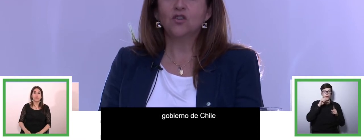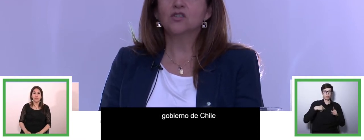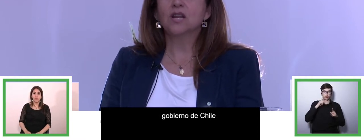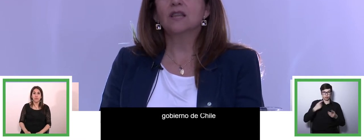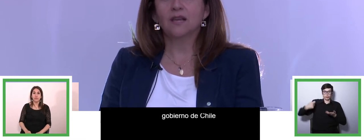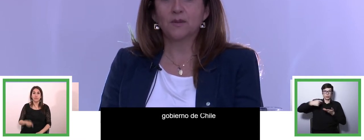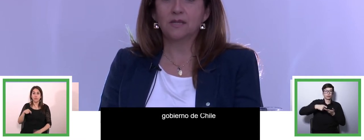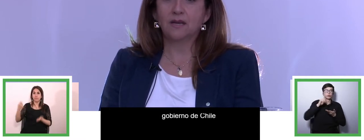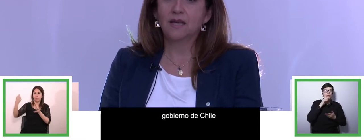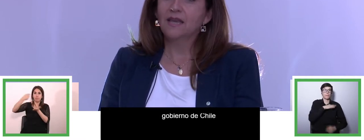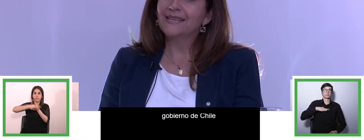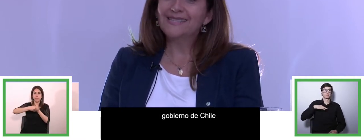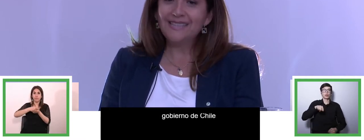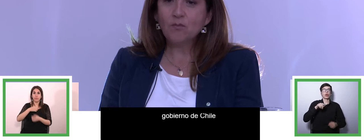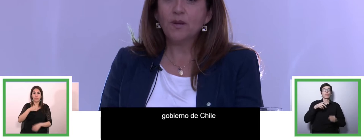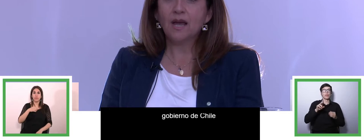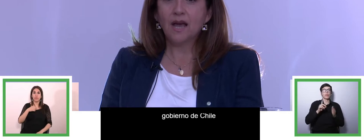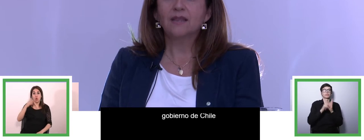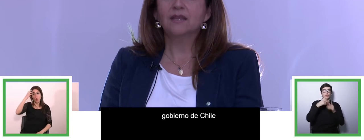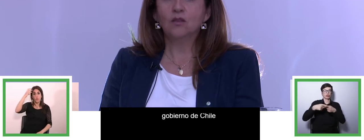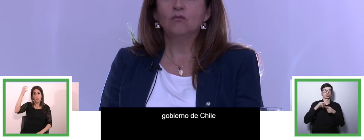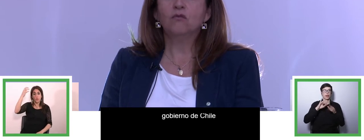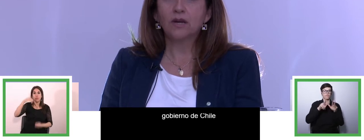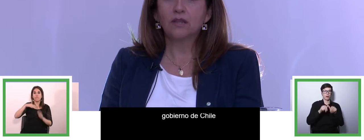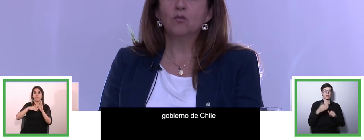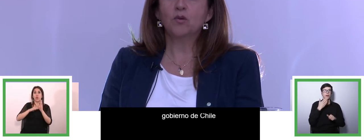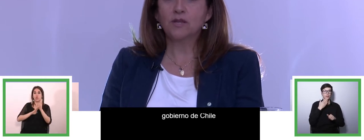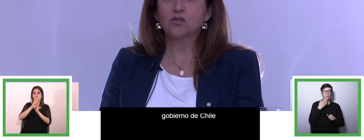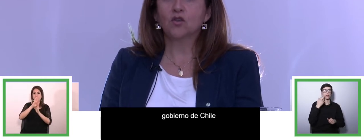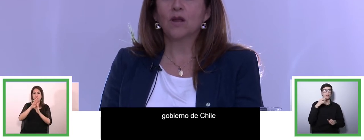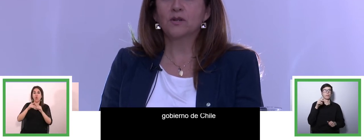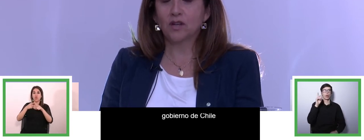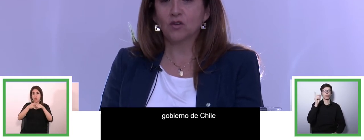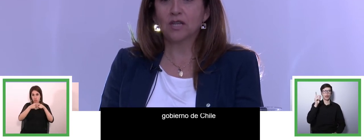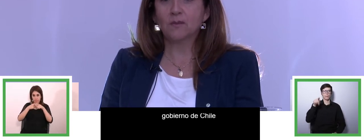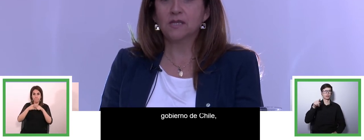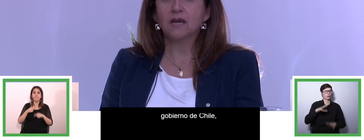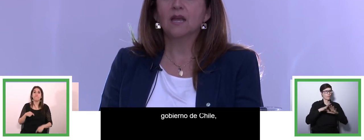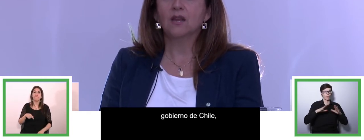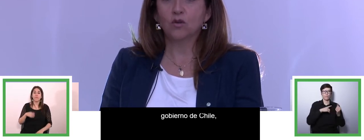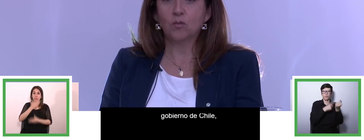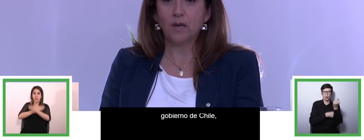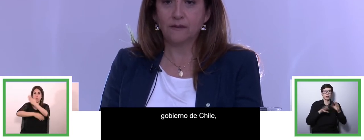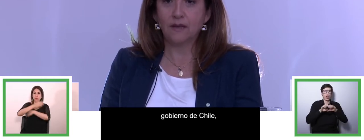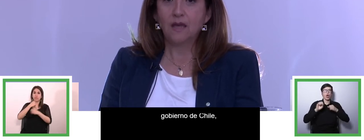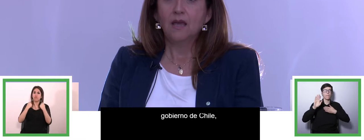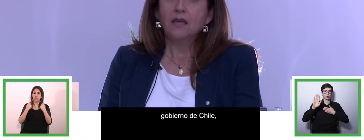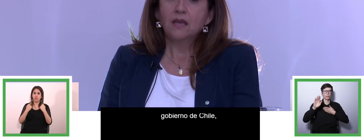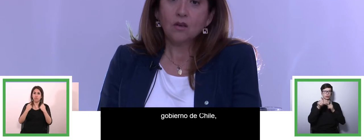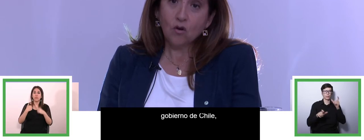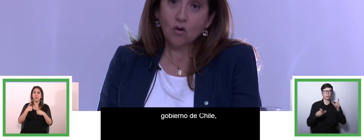Servicio Nacional de Discapacidad, que siempre han tenido un fuerte compromiso con las personas con discapacidad en nuestro país